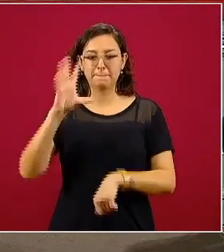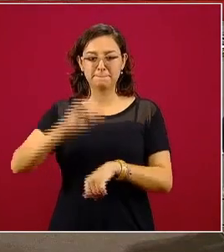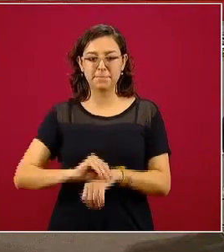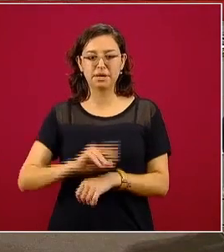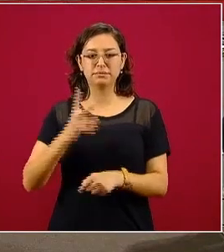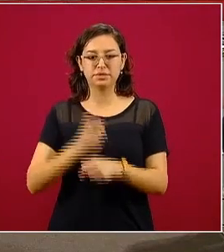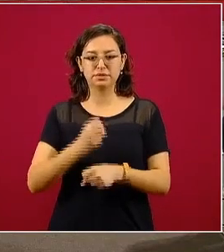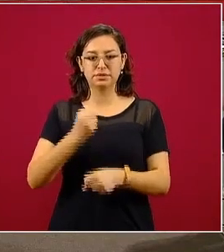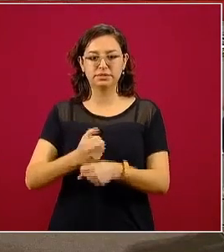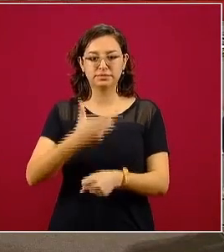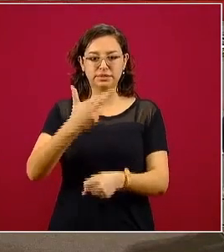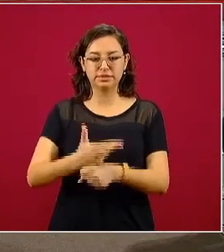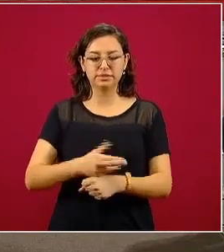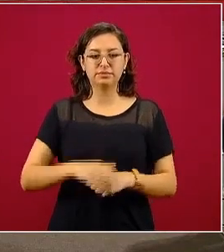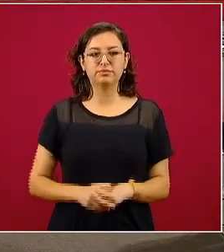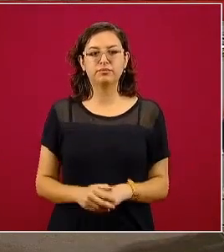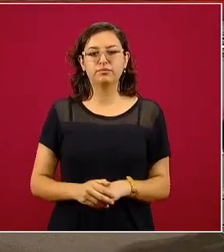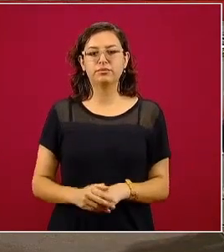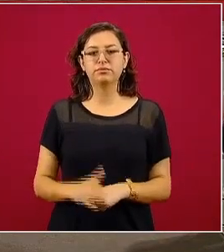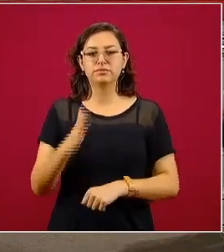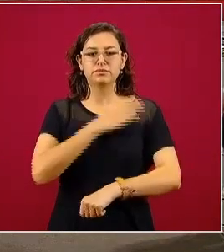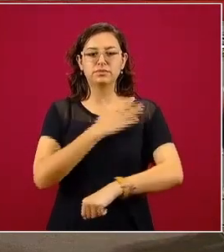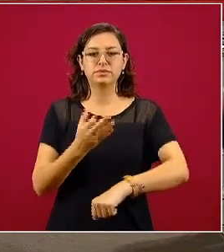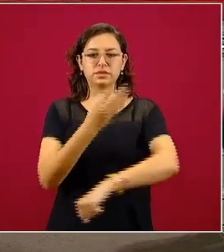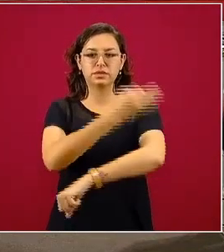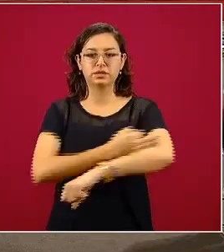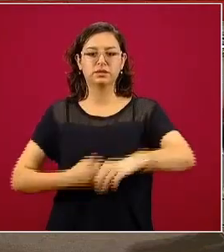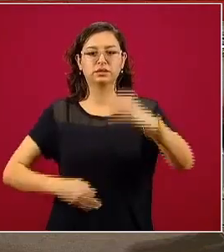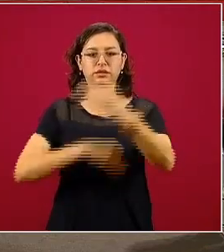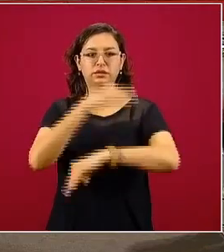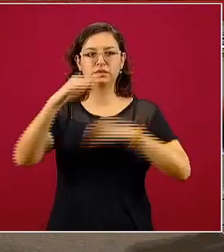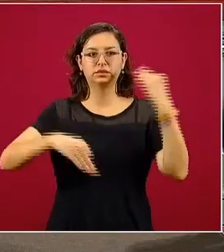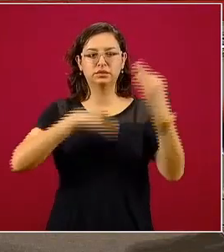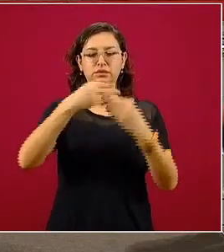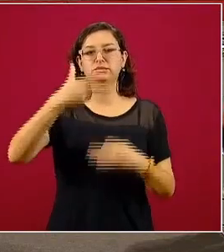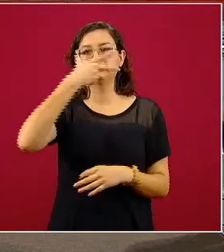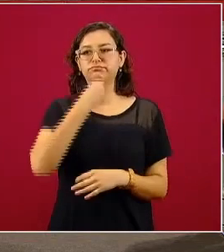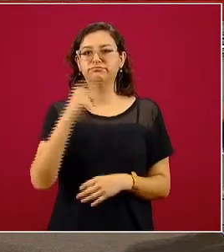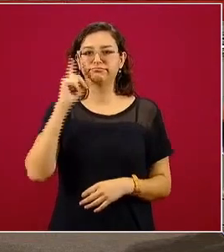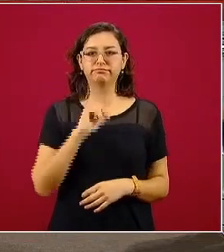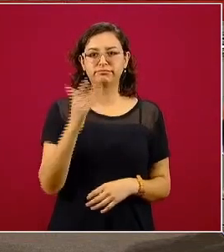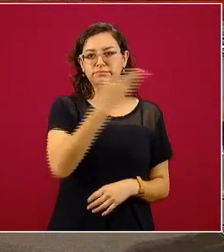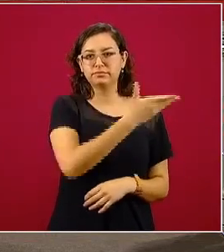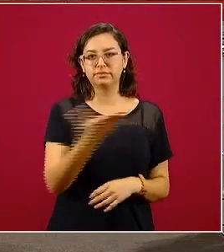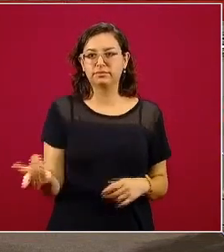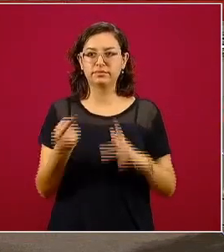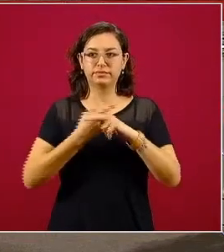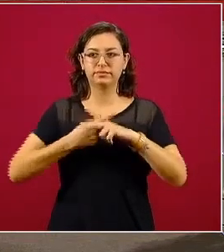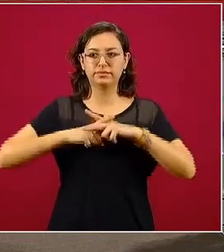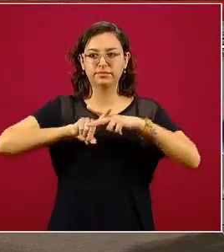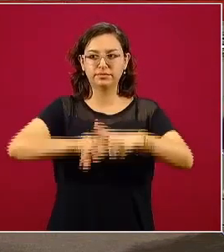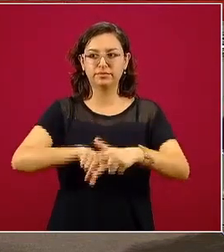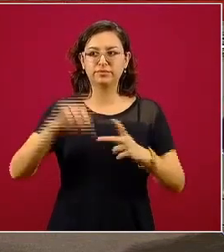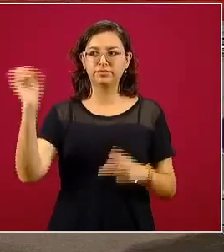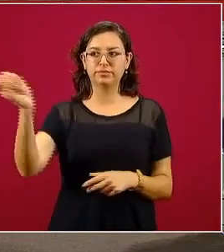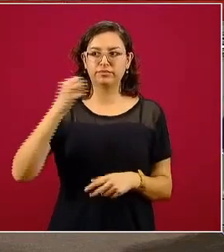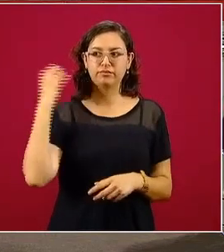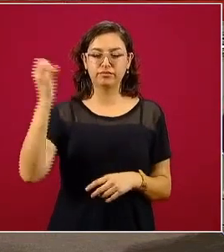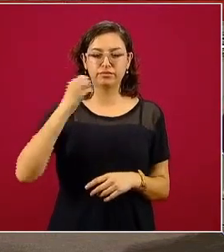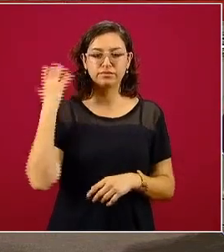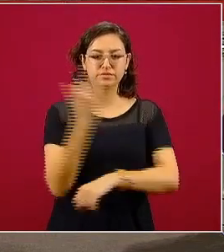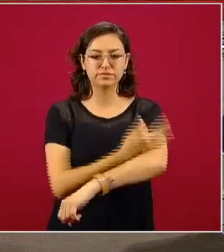señor secretario. Muy buenas tardes a todas y todos. Vamos a iniciar con la conferencia